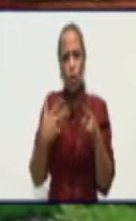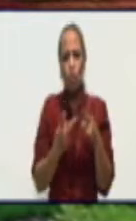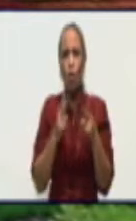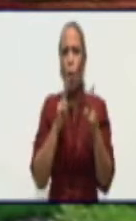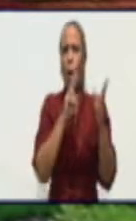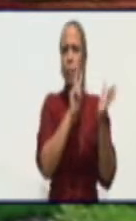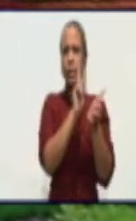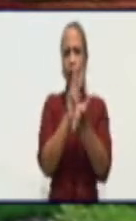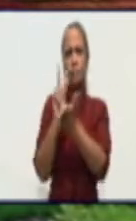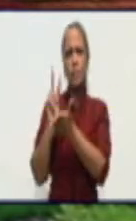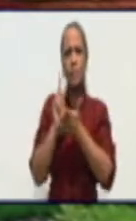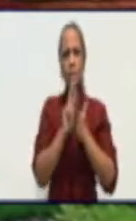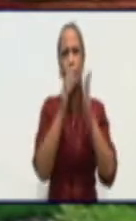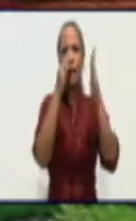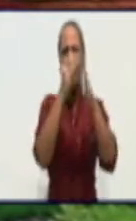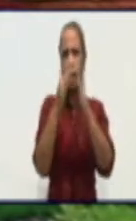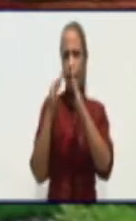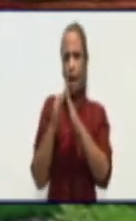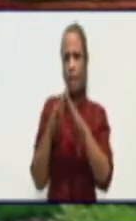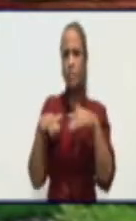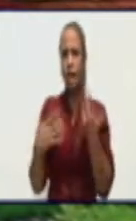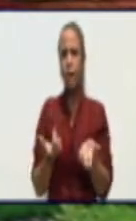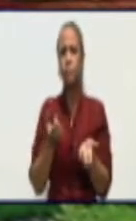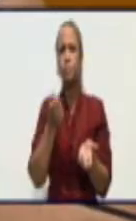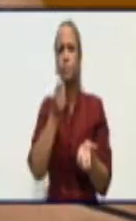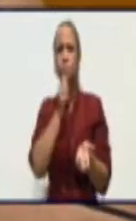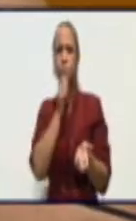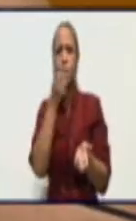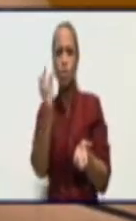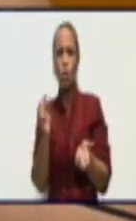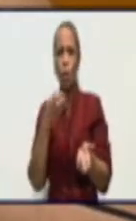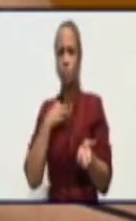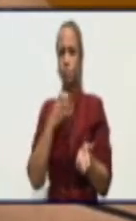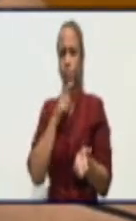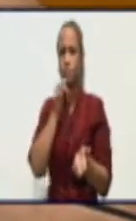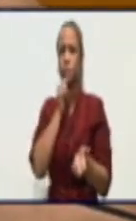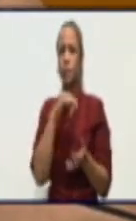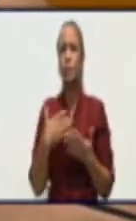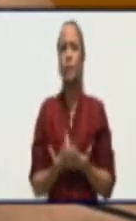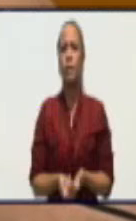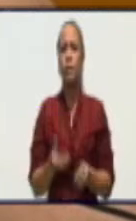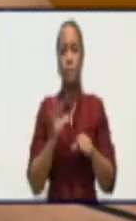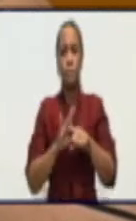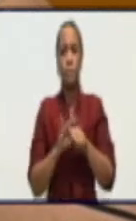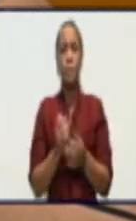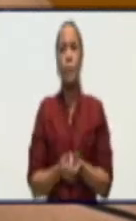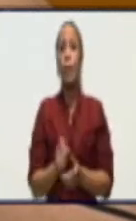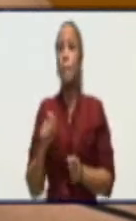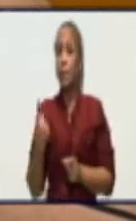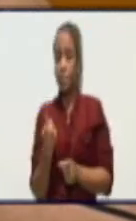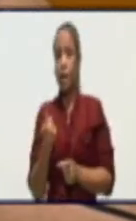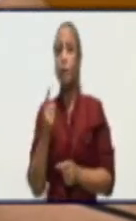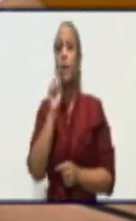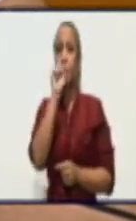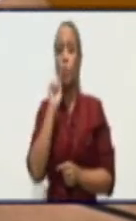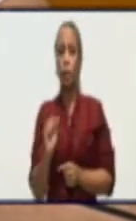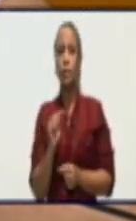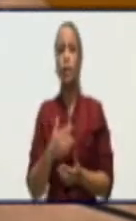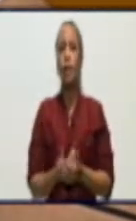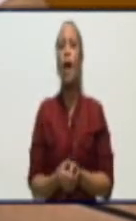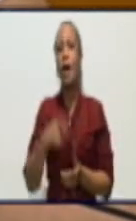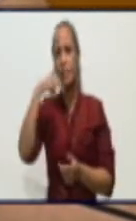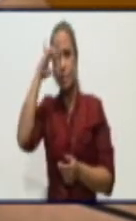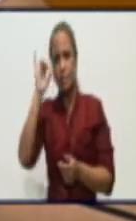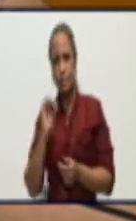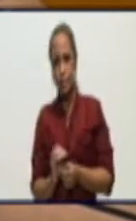que se realiza en los barrios o en las comunidades todos los días? Bueno, la primera respuesta si todo lo que